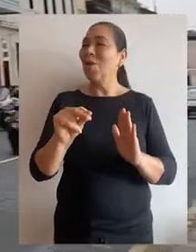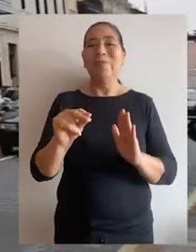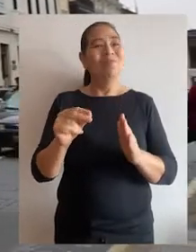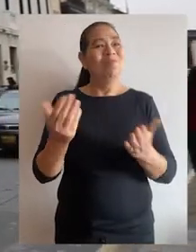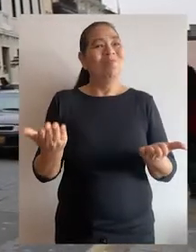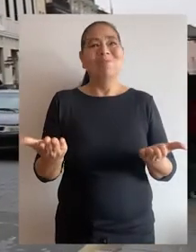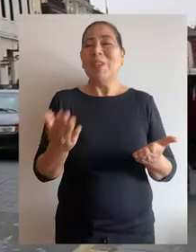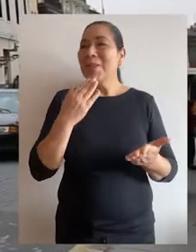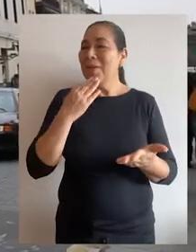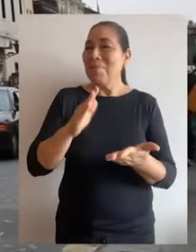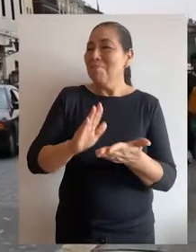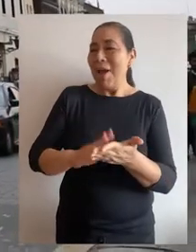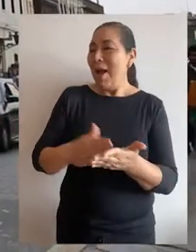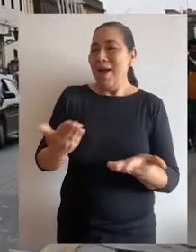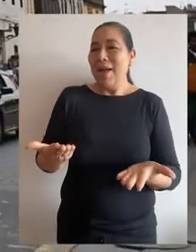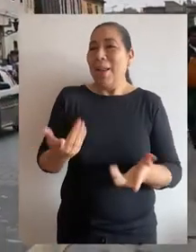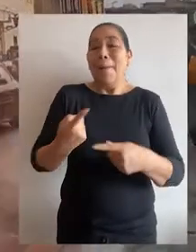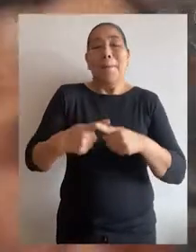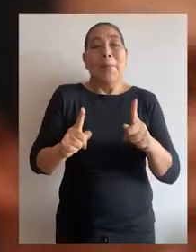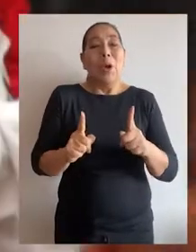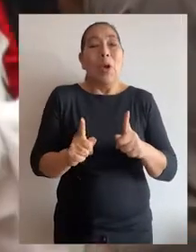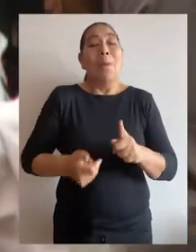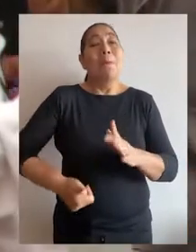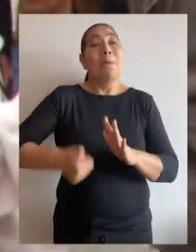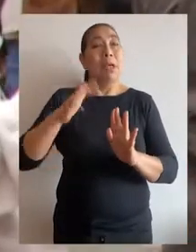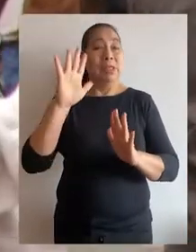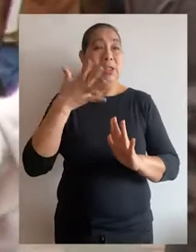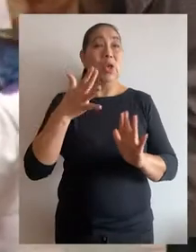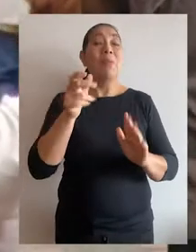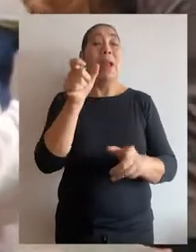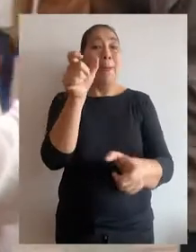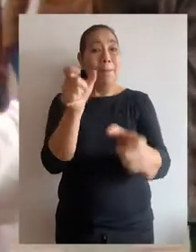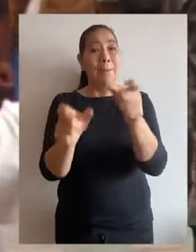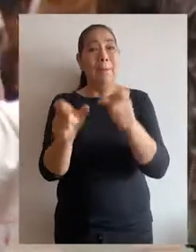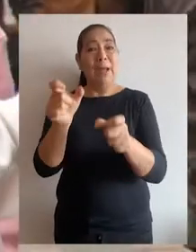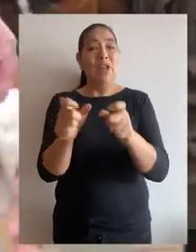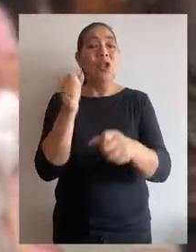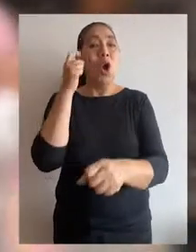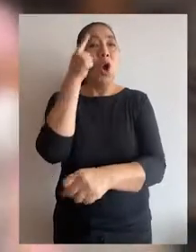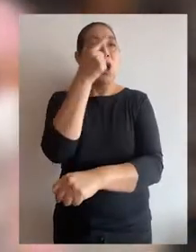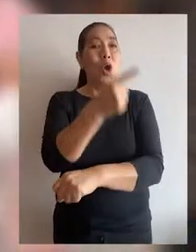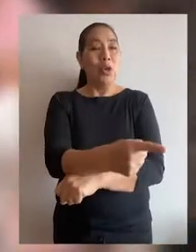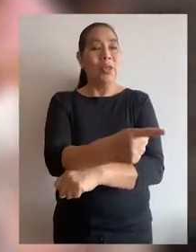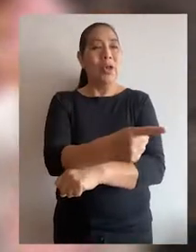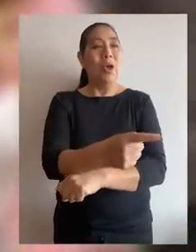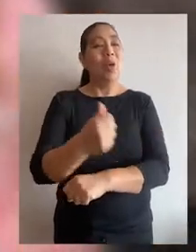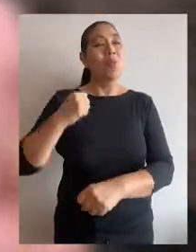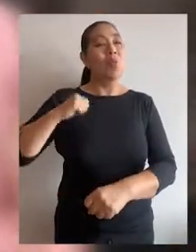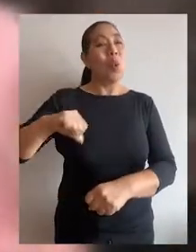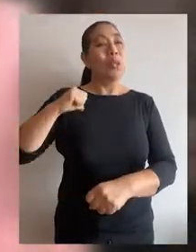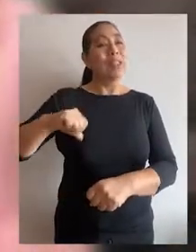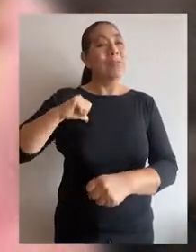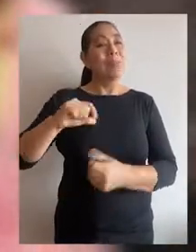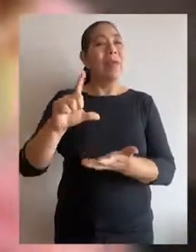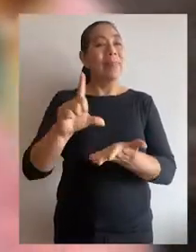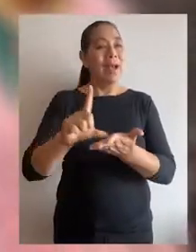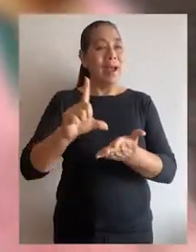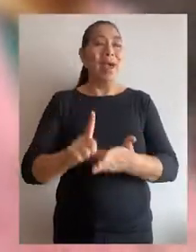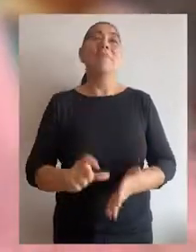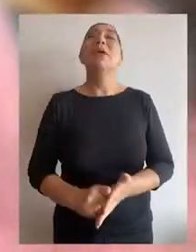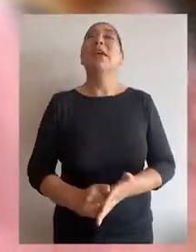infundada la demanda de inconstitucionalidad, interpuesta por más de 5.000 ciudadanos, contra la Ordenanza Municipal 2015